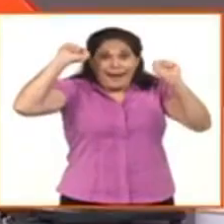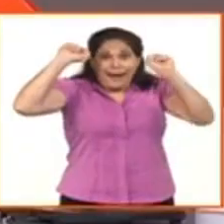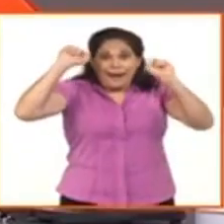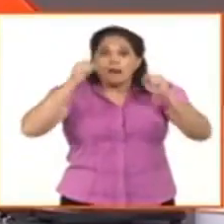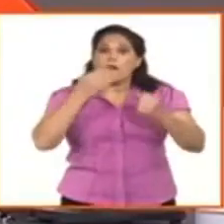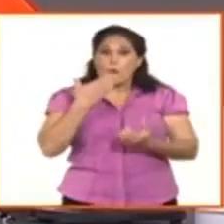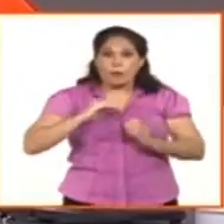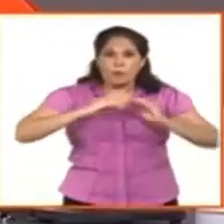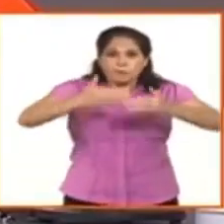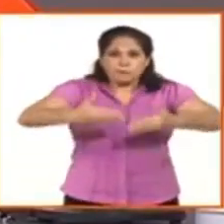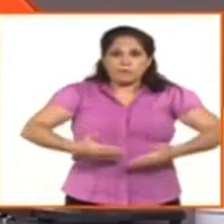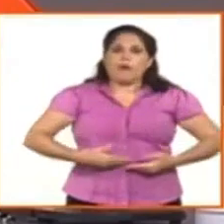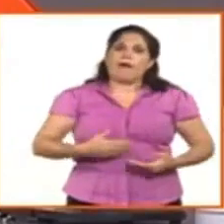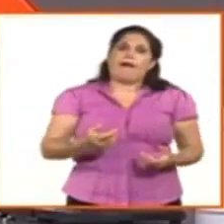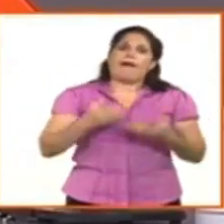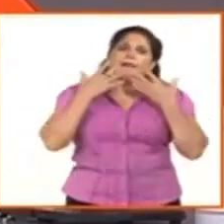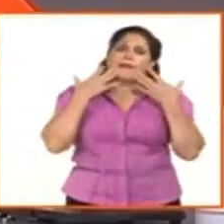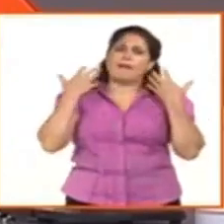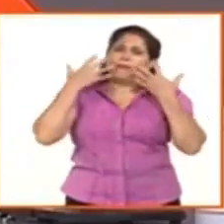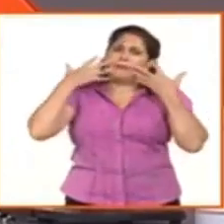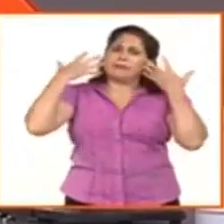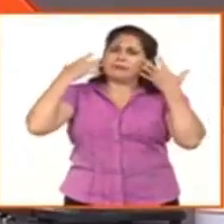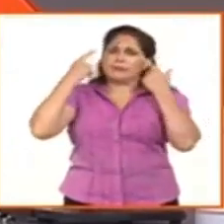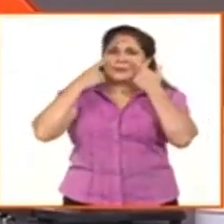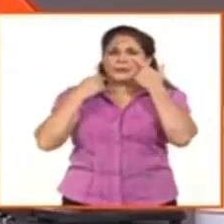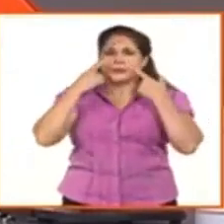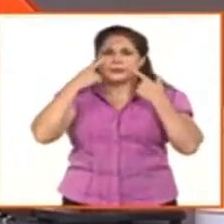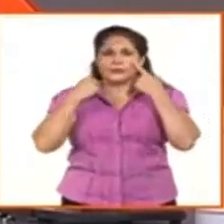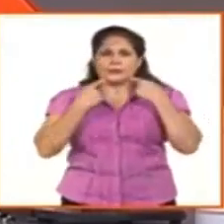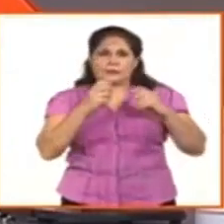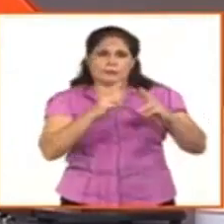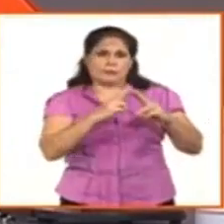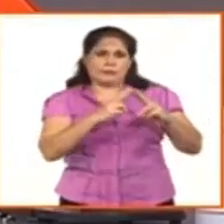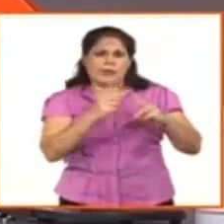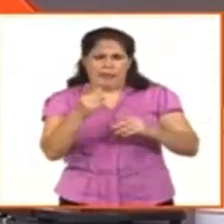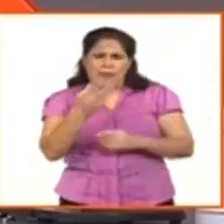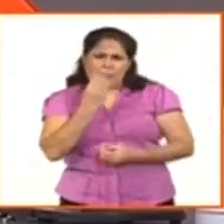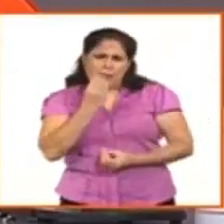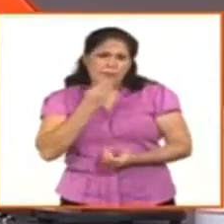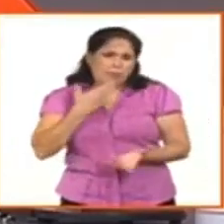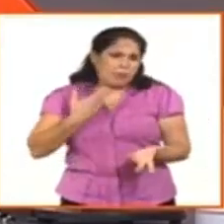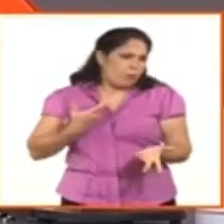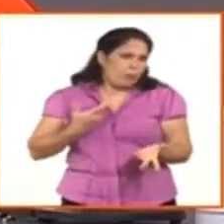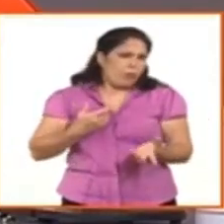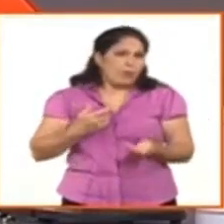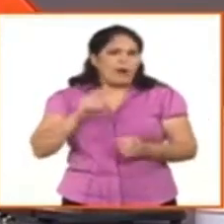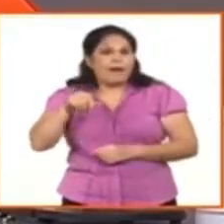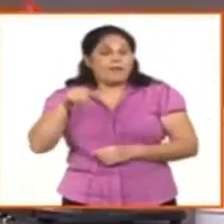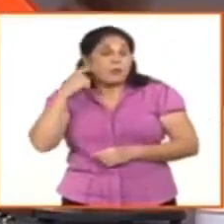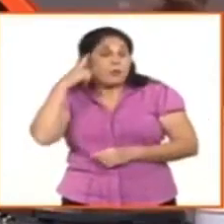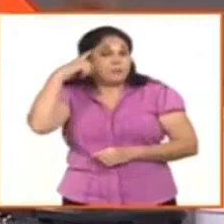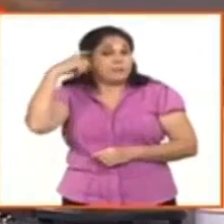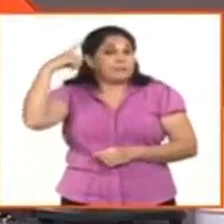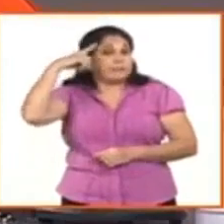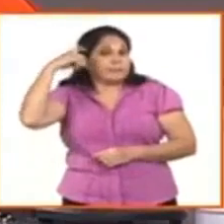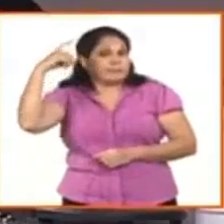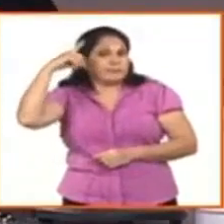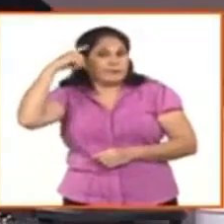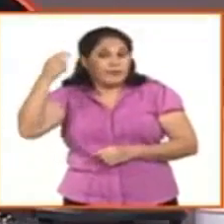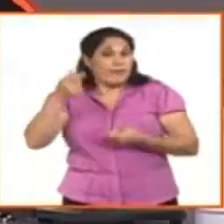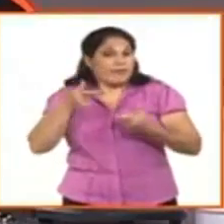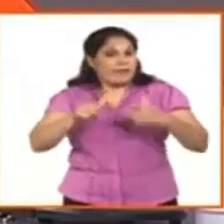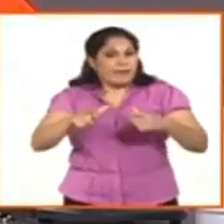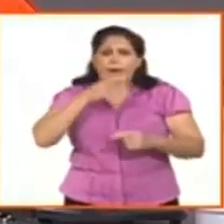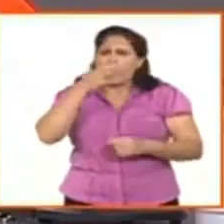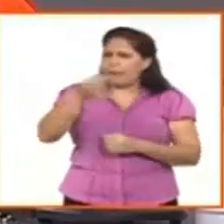supuesto, de los que estamos aquí, usted es la única que ha tenido esa experiencia y quisiera también que me hablara ya del punto de vista humano porque me quedé, bueno, pensando en lo que usted contaba